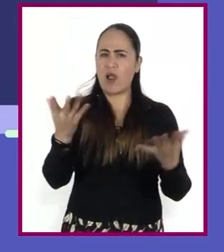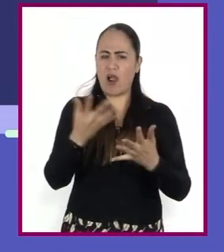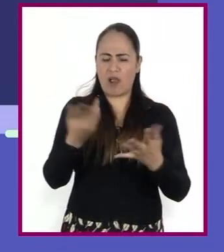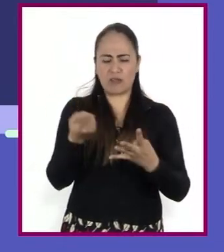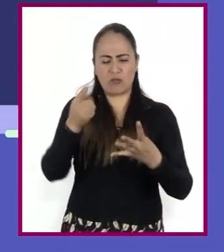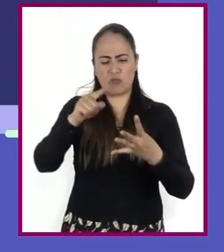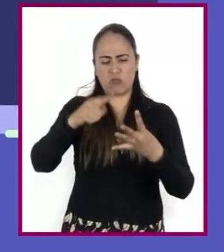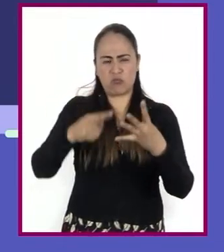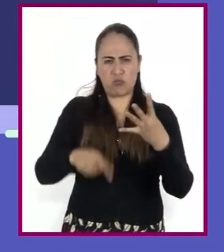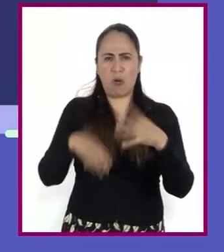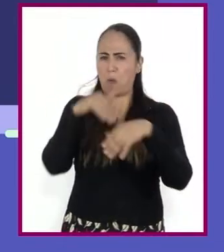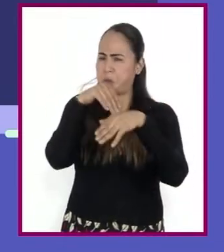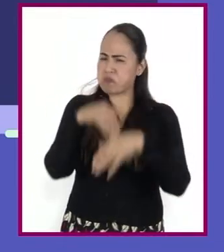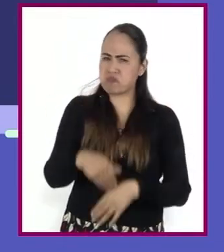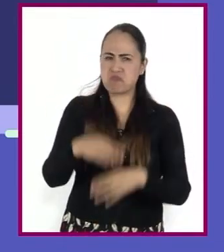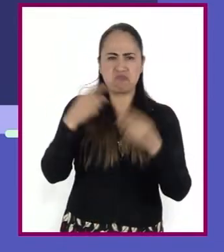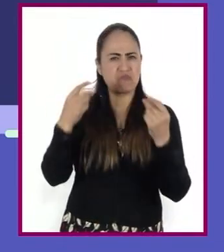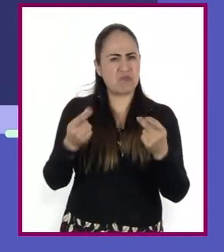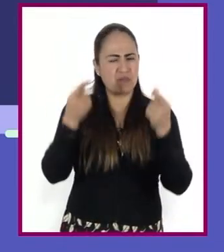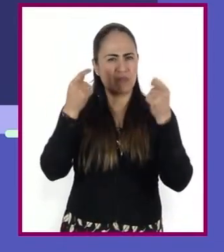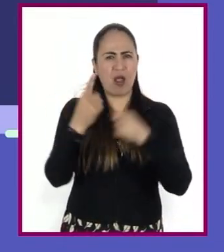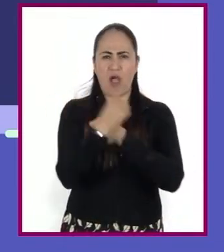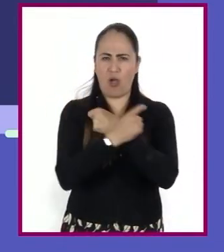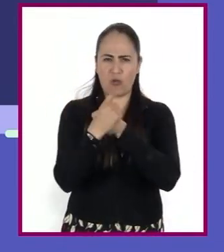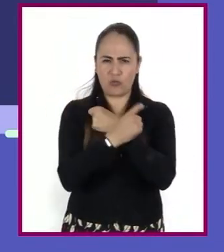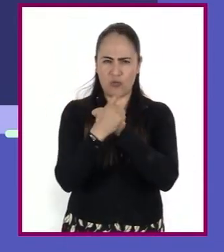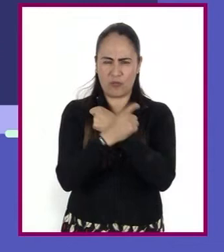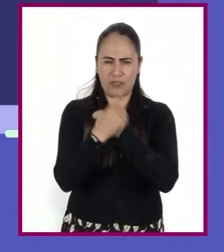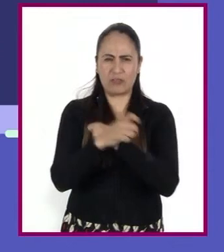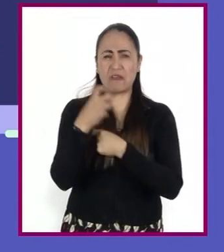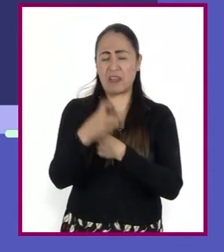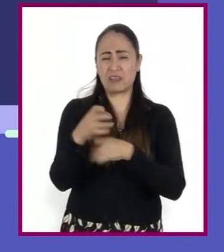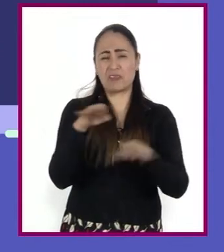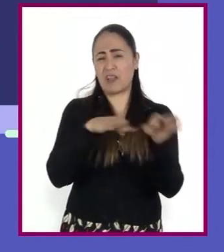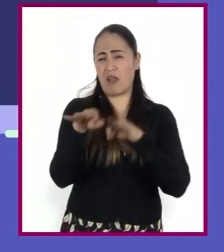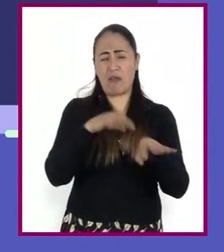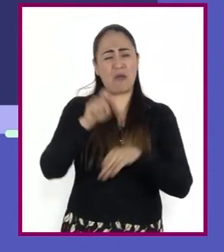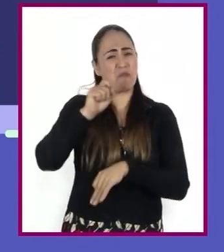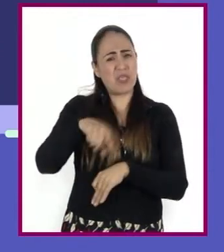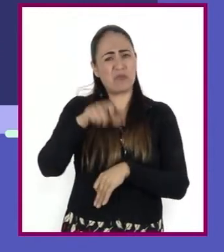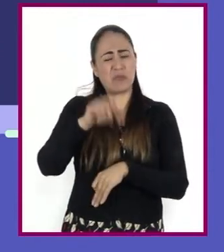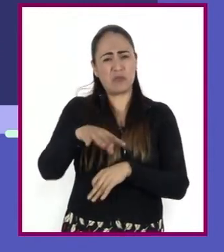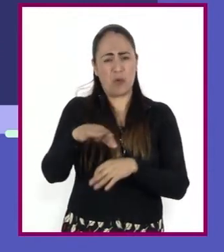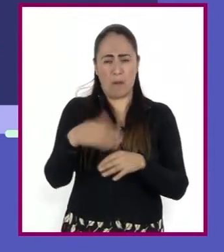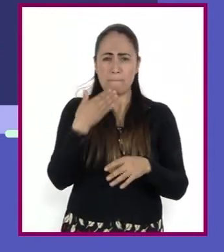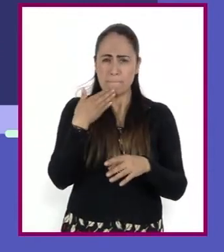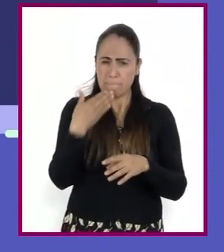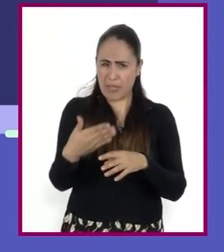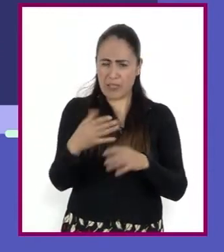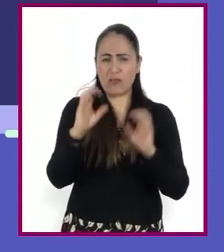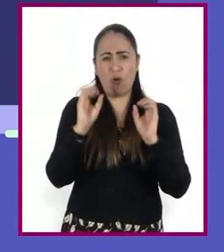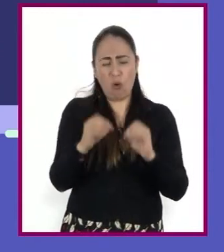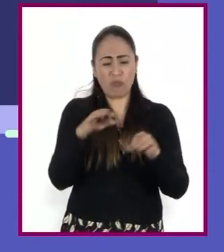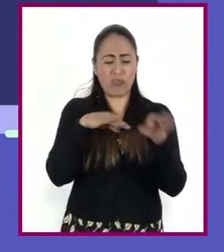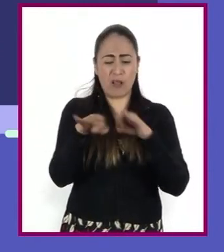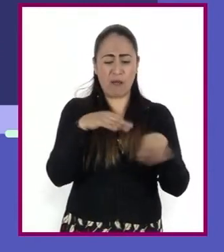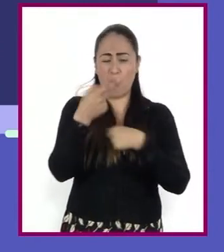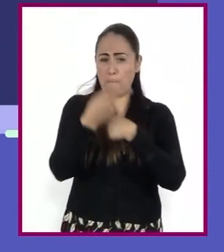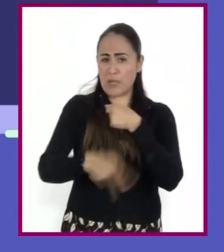operaciones de manera autónoma, en especial tareas repetitivas, precisas o peligrosas.